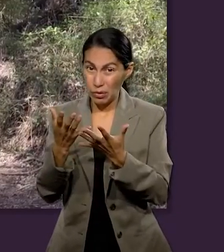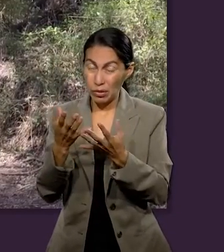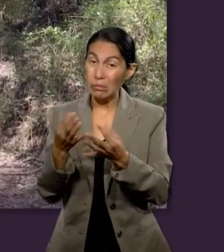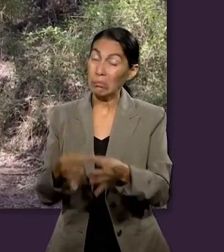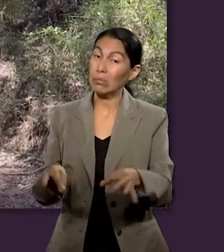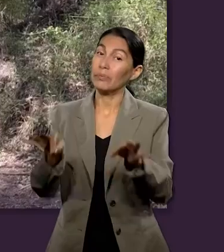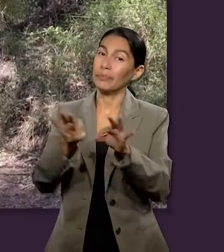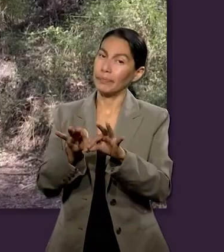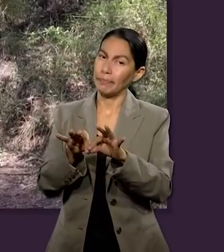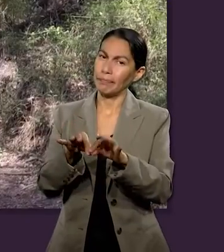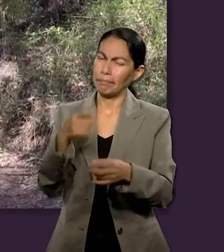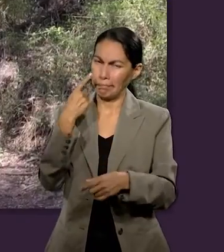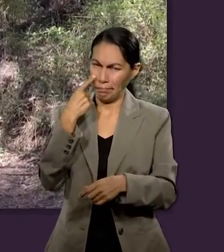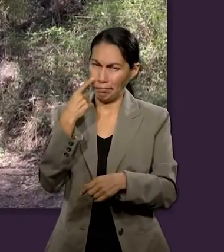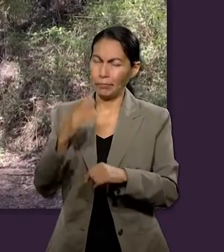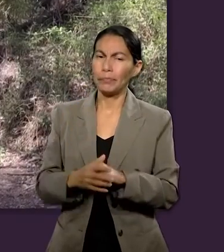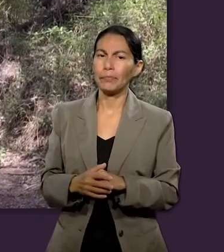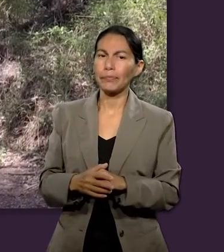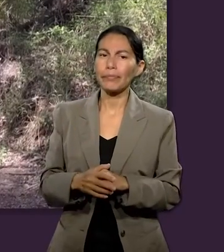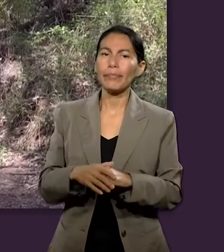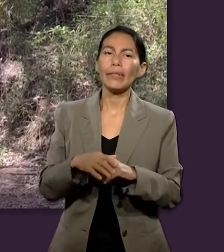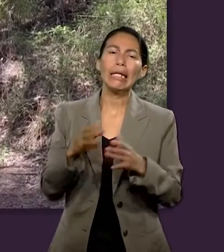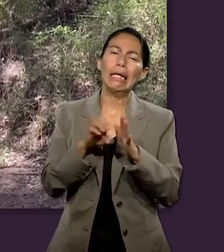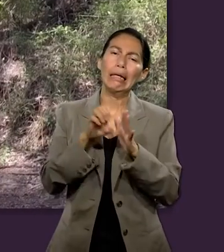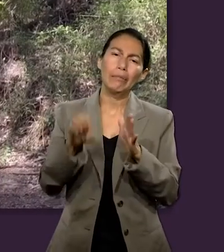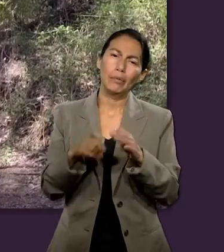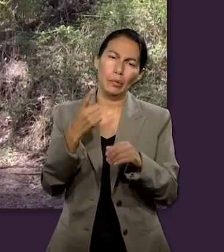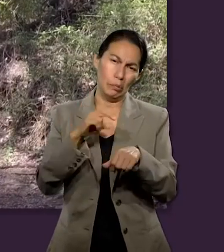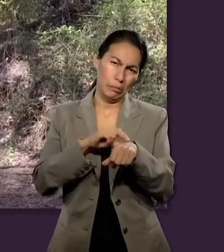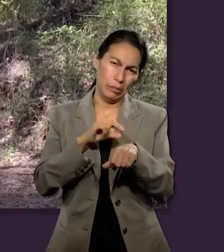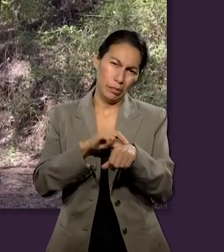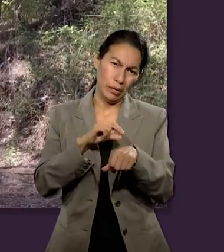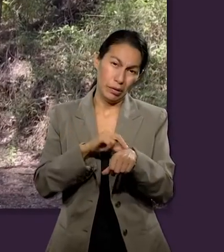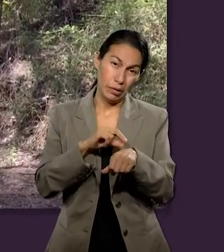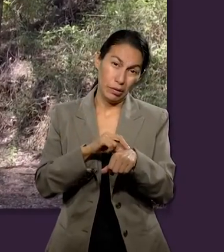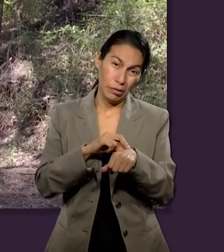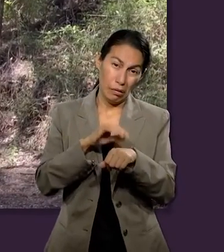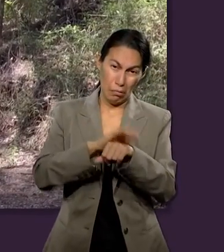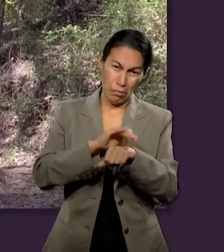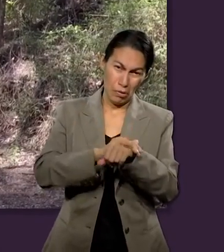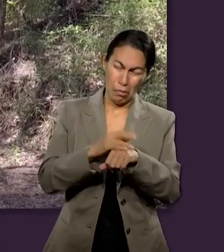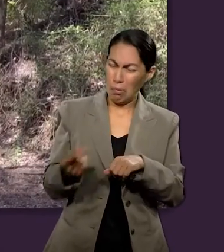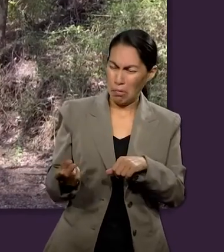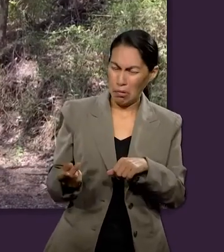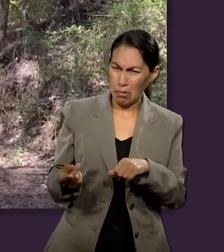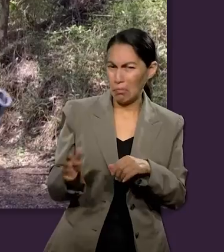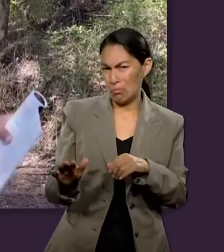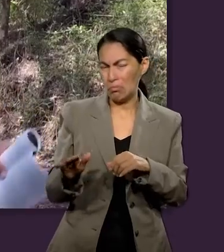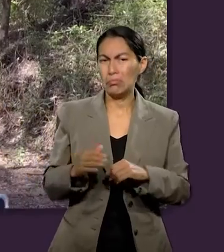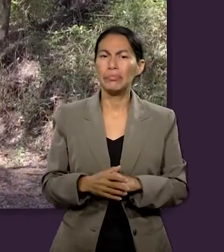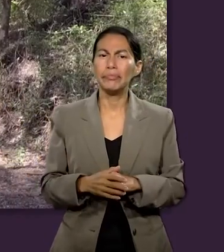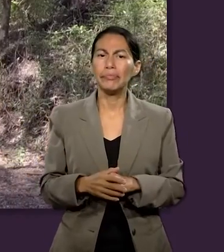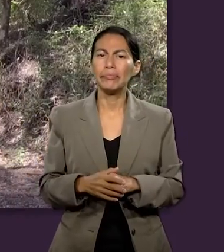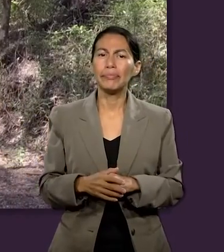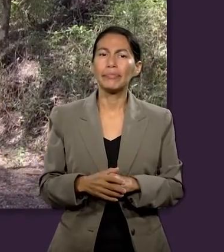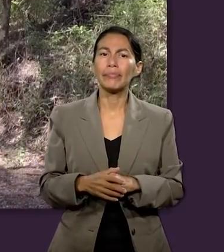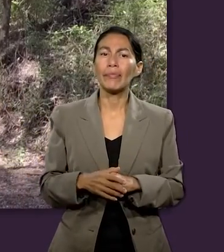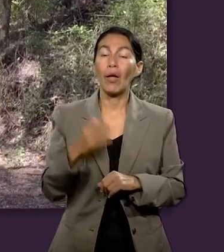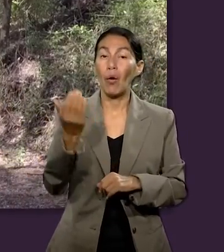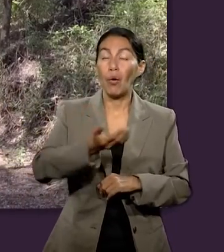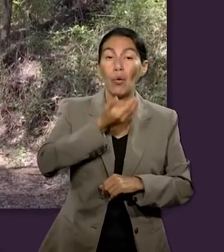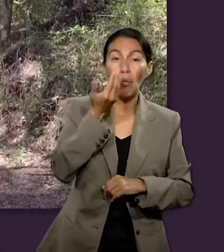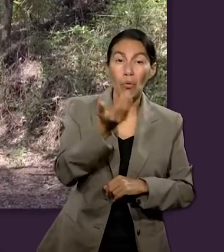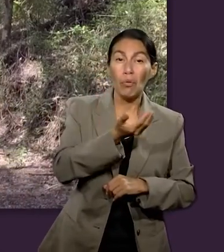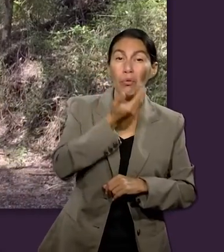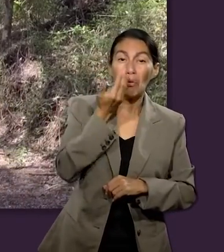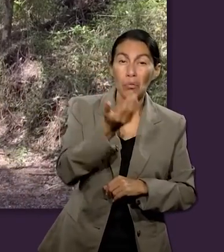tenemos mucho que ver con las decisiones que tomamos. Cada cuánto, bueno, vamos a ver. Un médico amigo mío que tiene